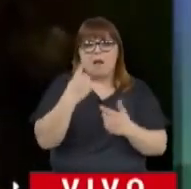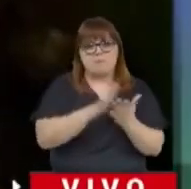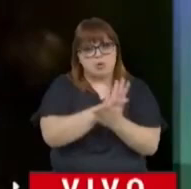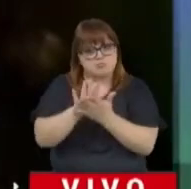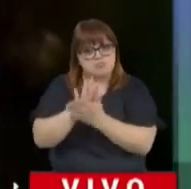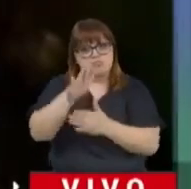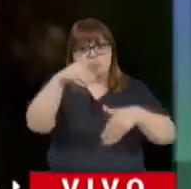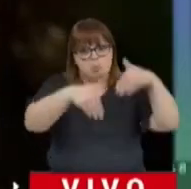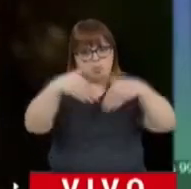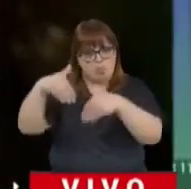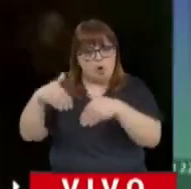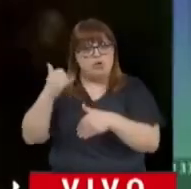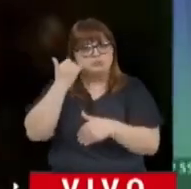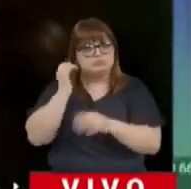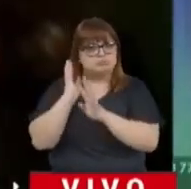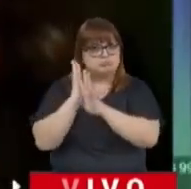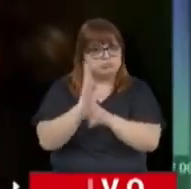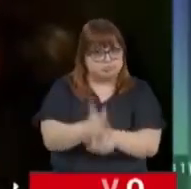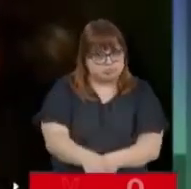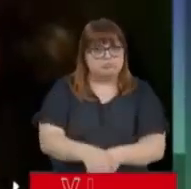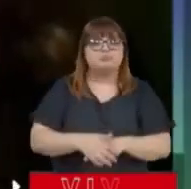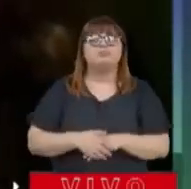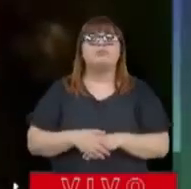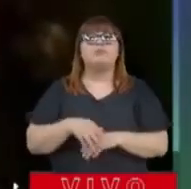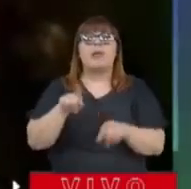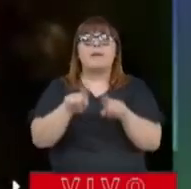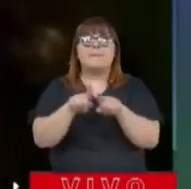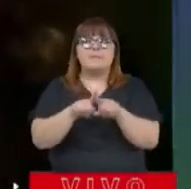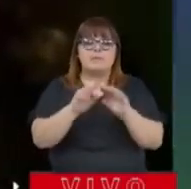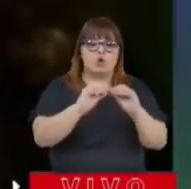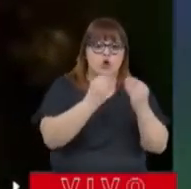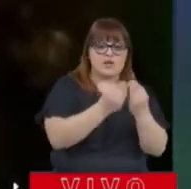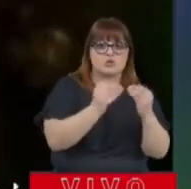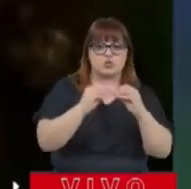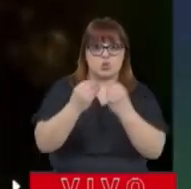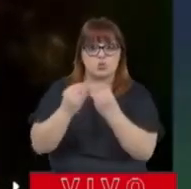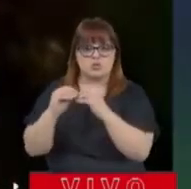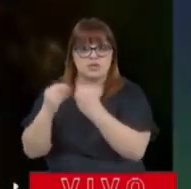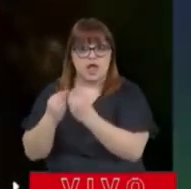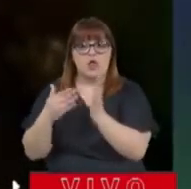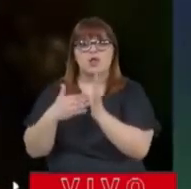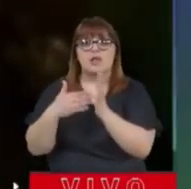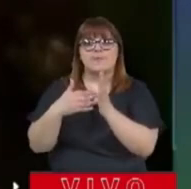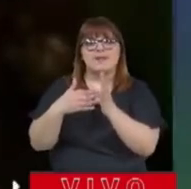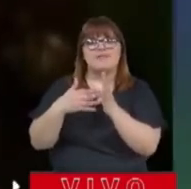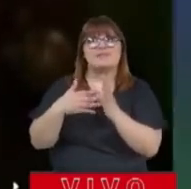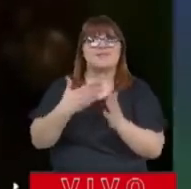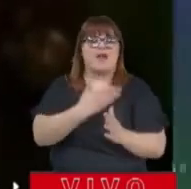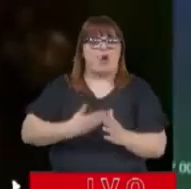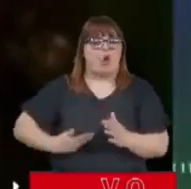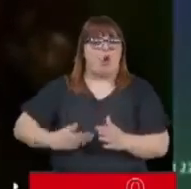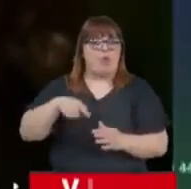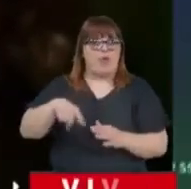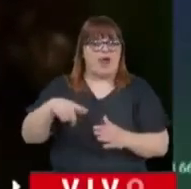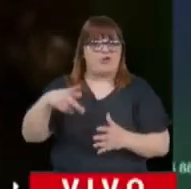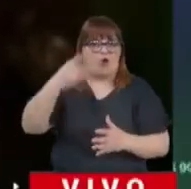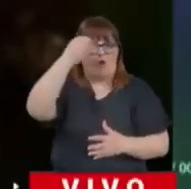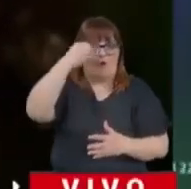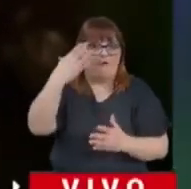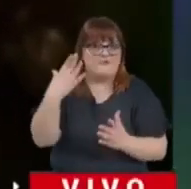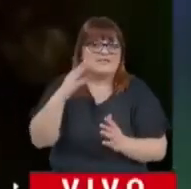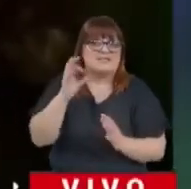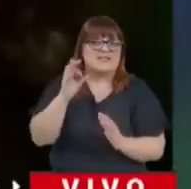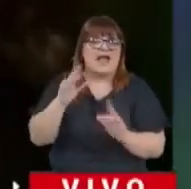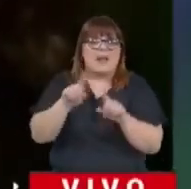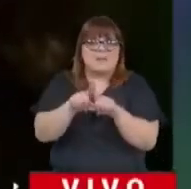ahora estaríamos viendo que los resultados se irían por el lado del oficialismo, ¿no? En este caso estamos